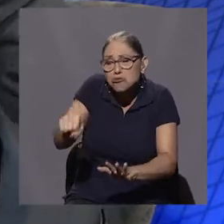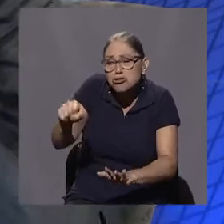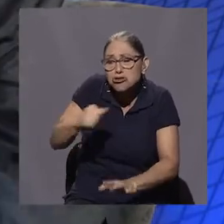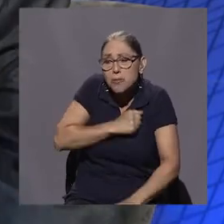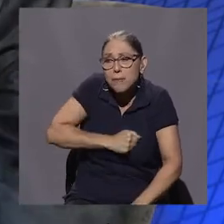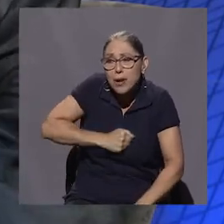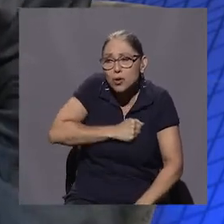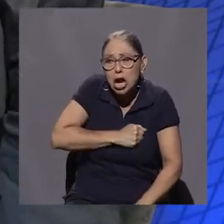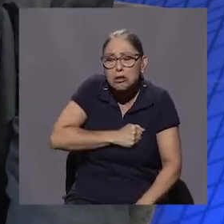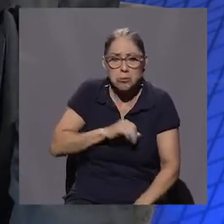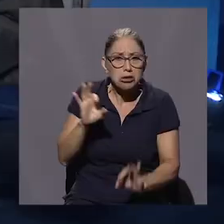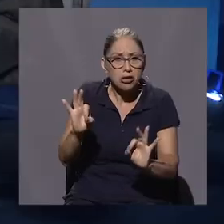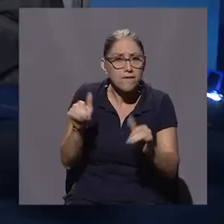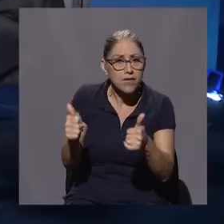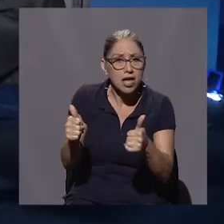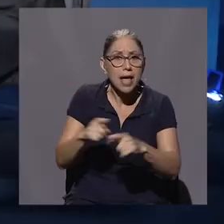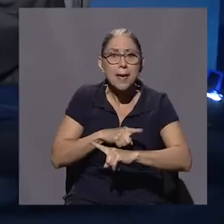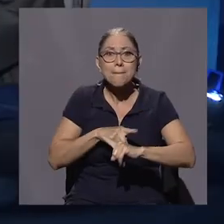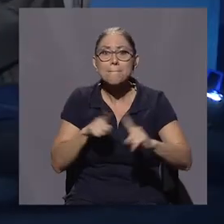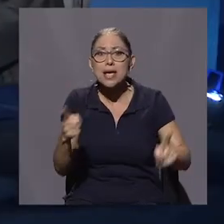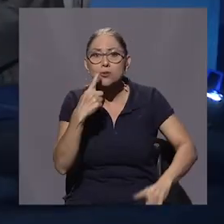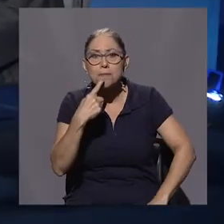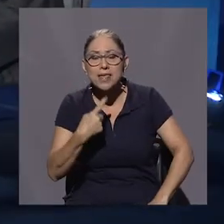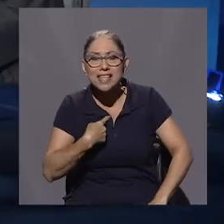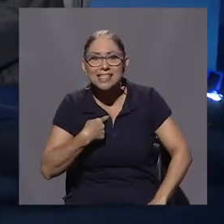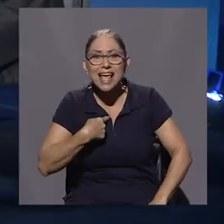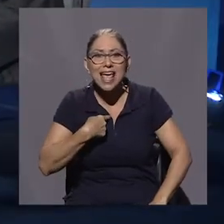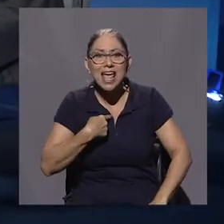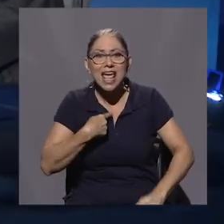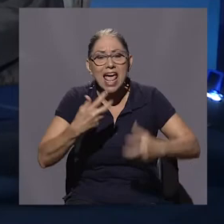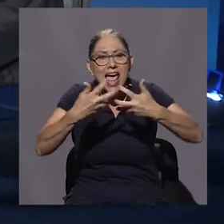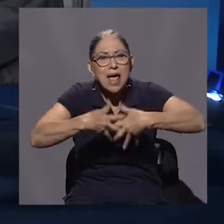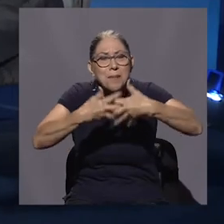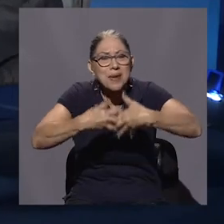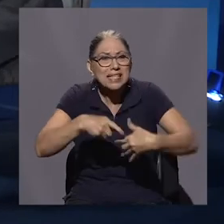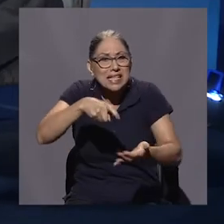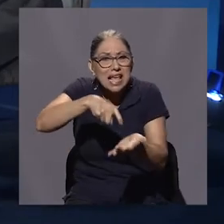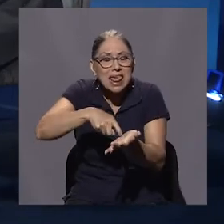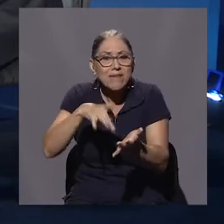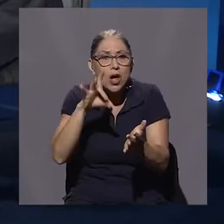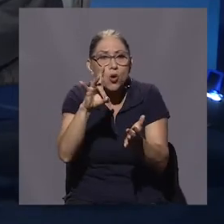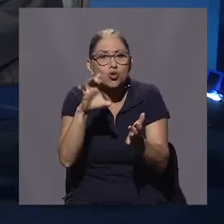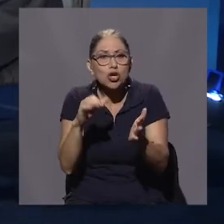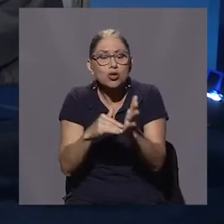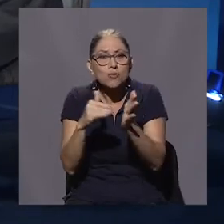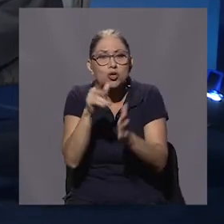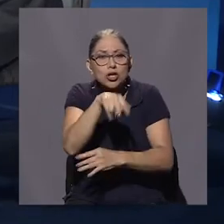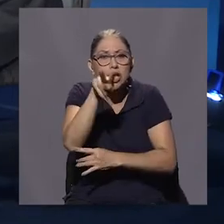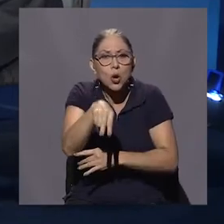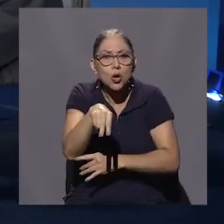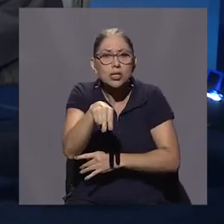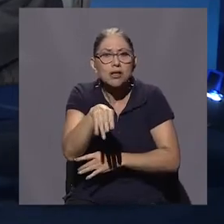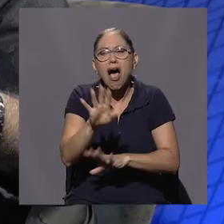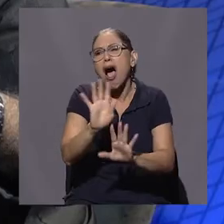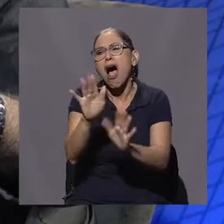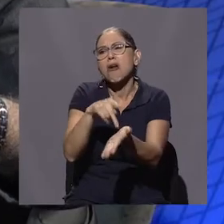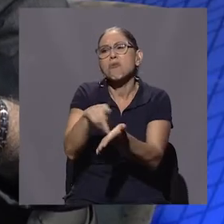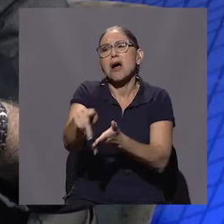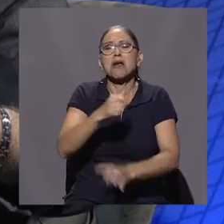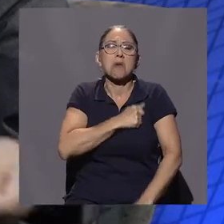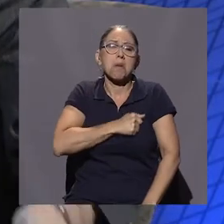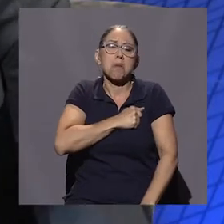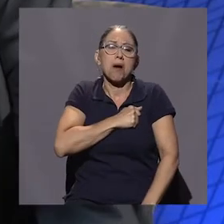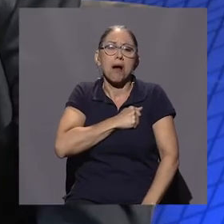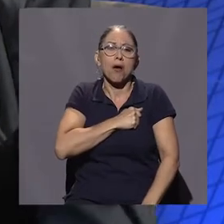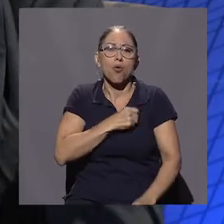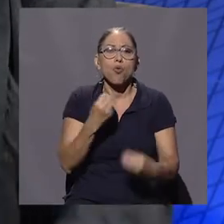que van a perdonarle deudas a la caja de entidades que deben 800 millones, ¿cómo no va a